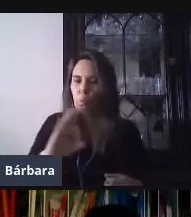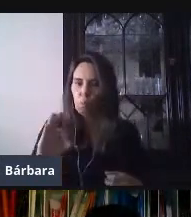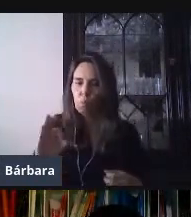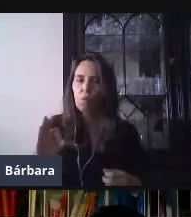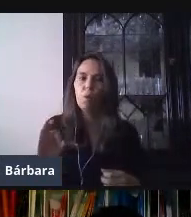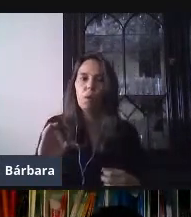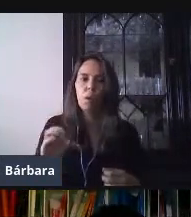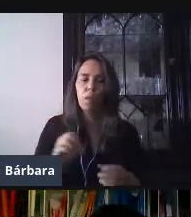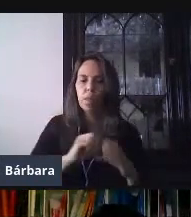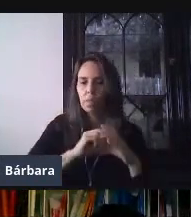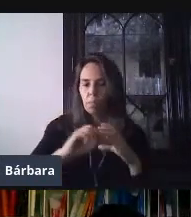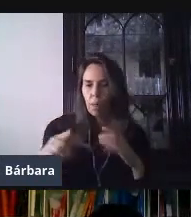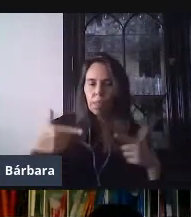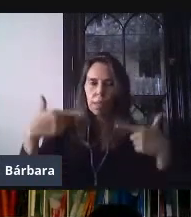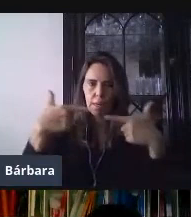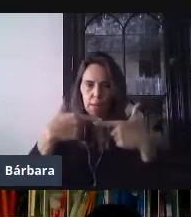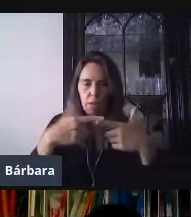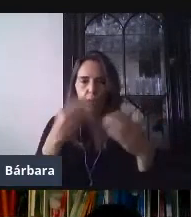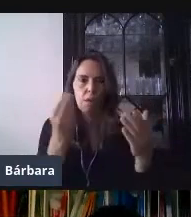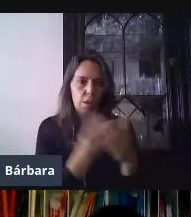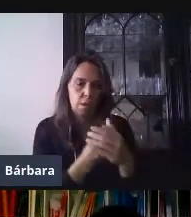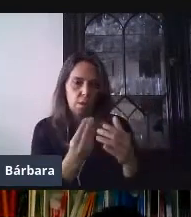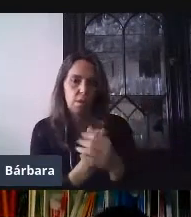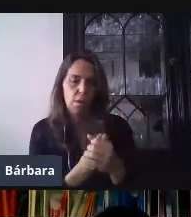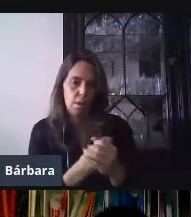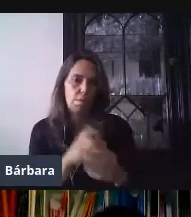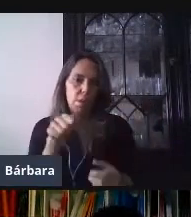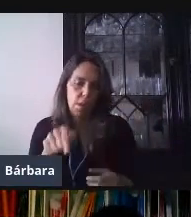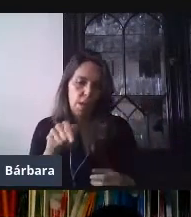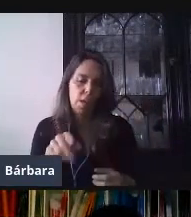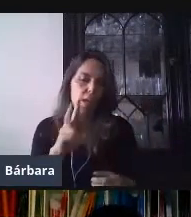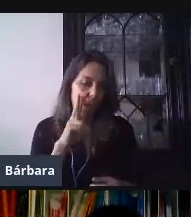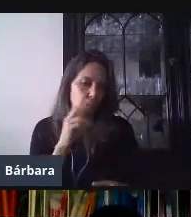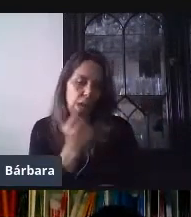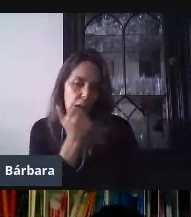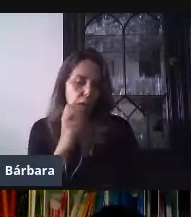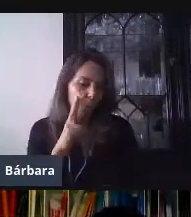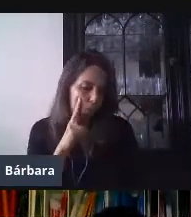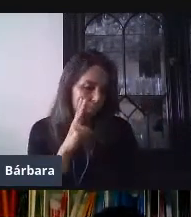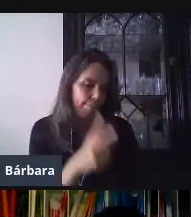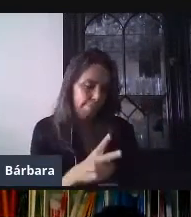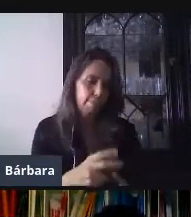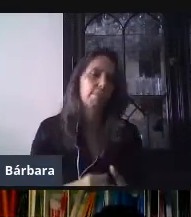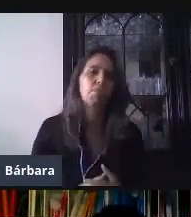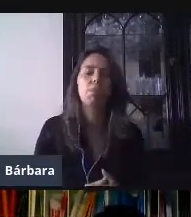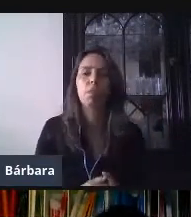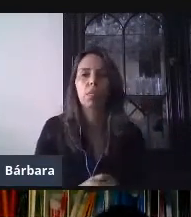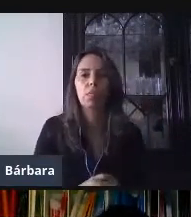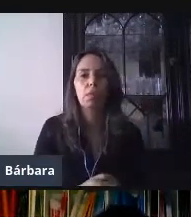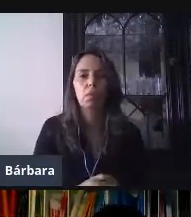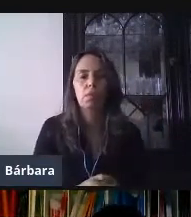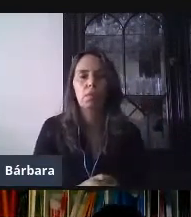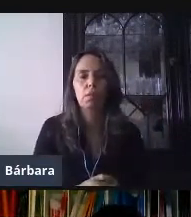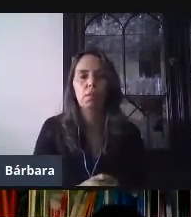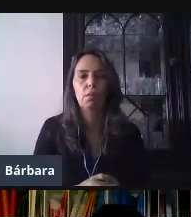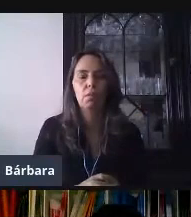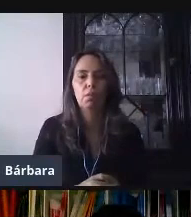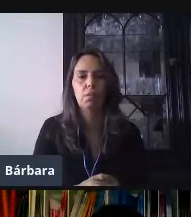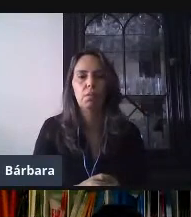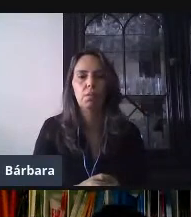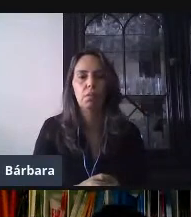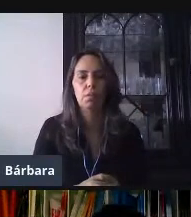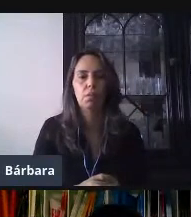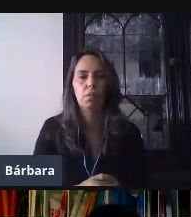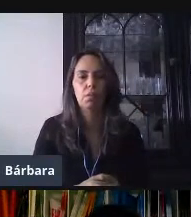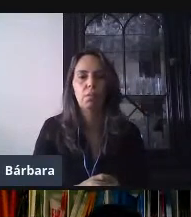Publicamos ahí la tarea y, pues, hay que la utilicen nuestro, más bien que la visualicen y ahí contesten. Y, pues, ya también evitamos mandarlos otro lugar y